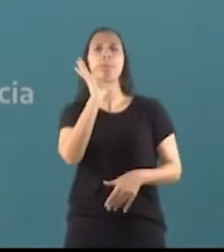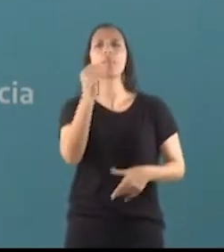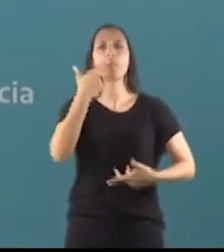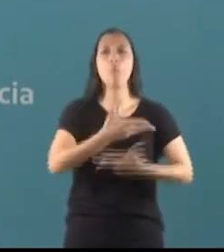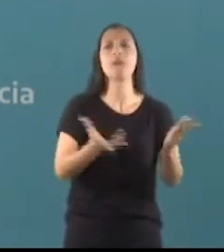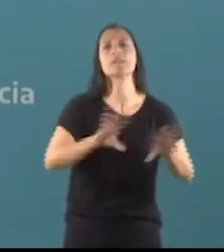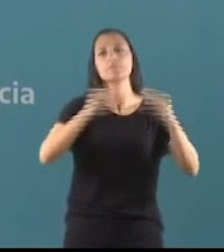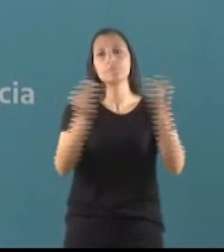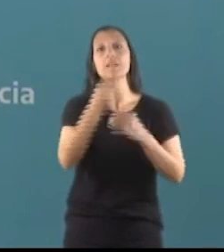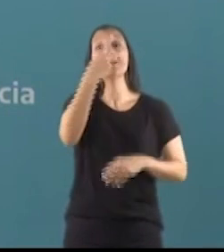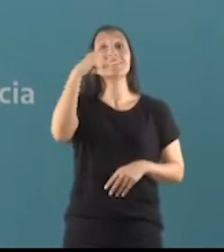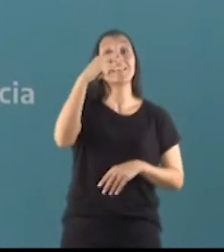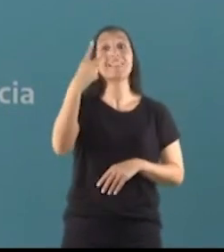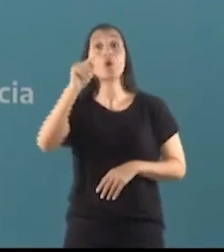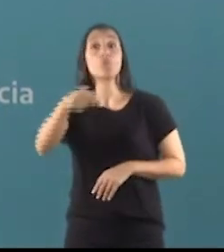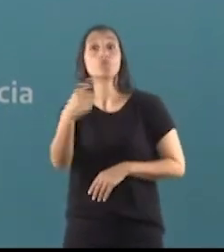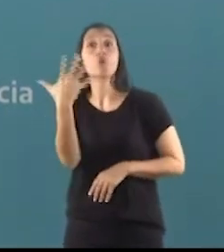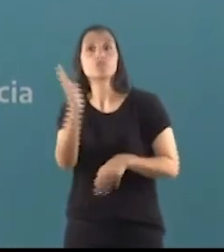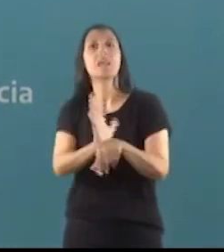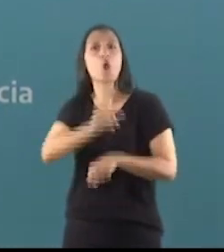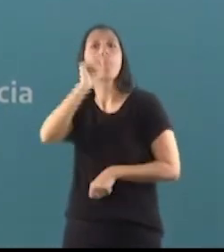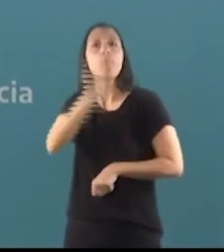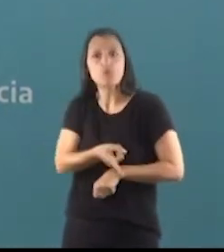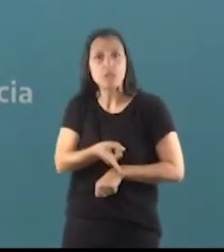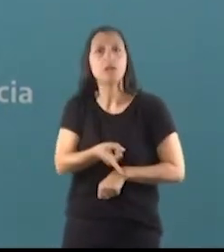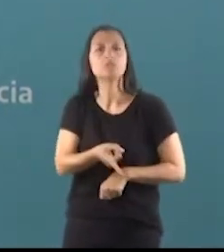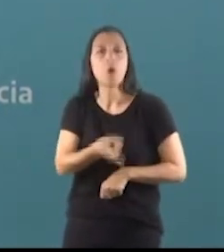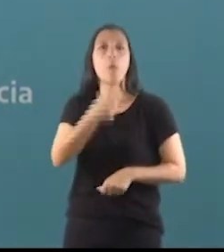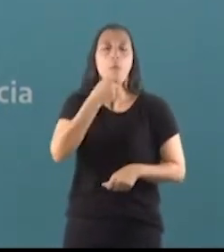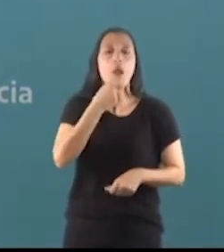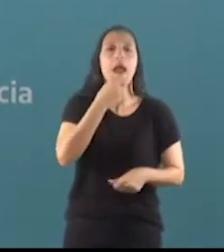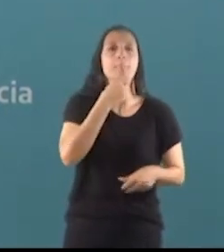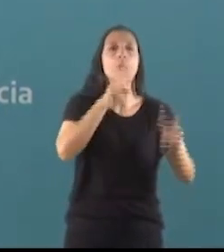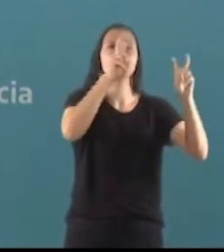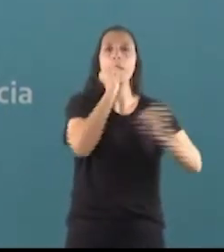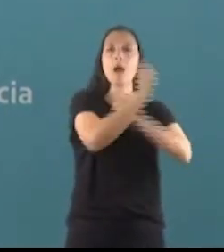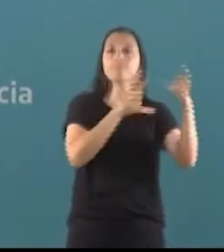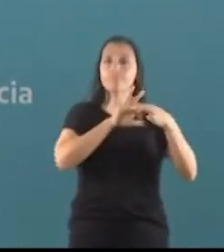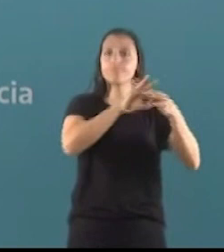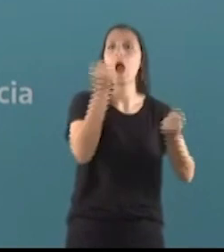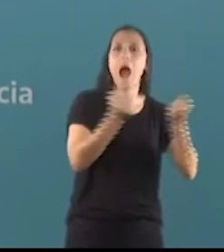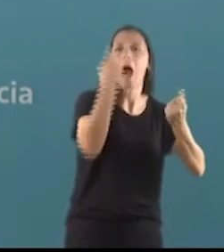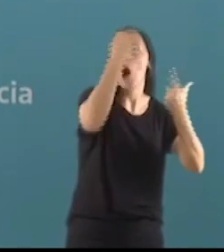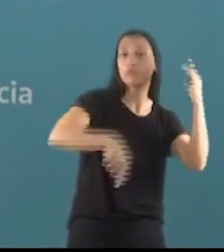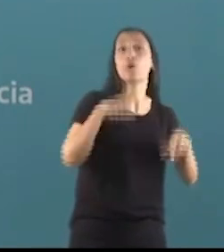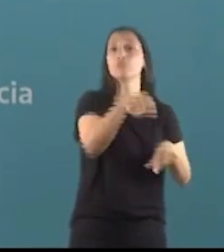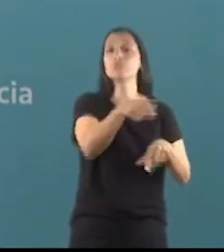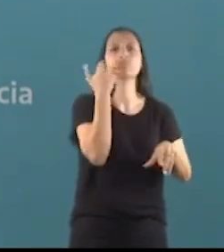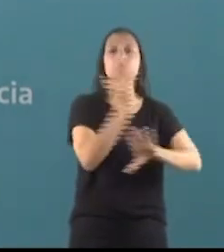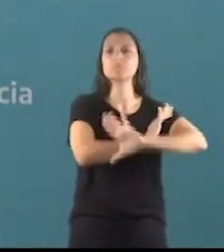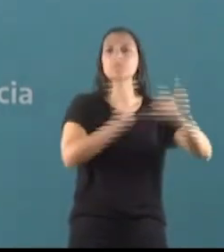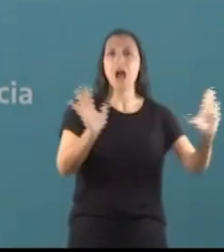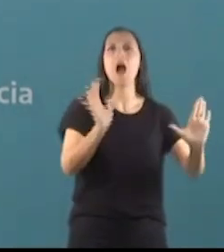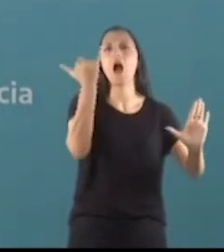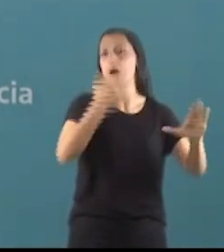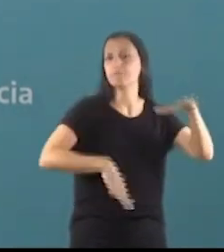72.5% de la capacidad instalada, por ejemplo, automotriz, está ocupada de la